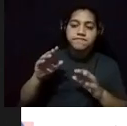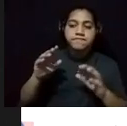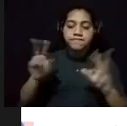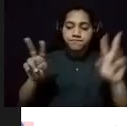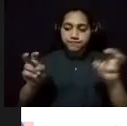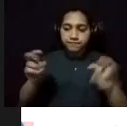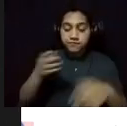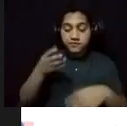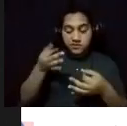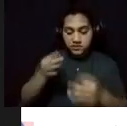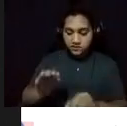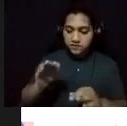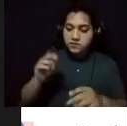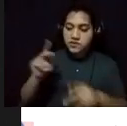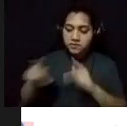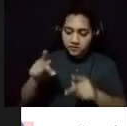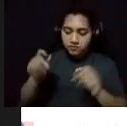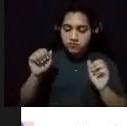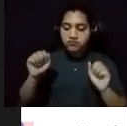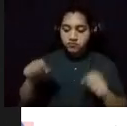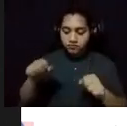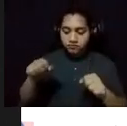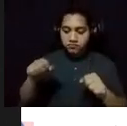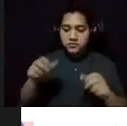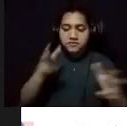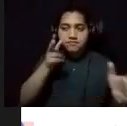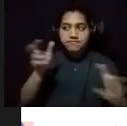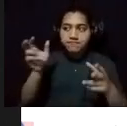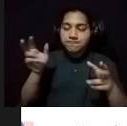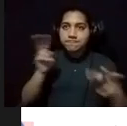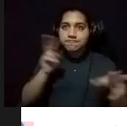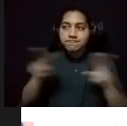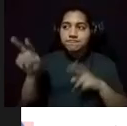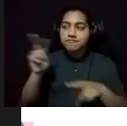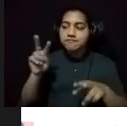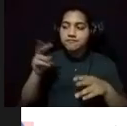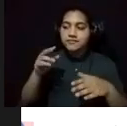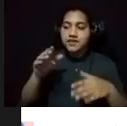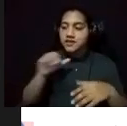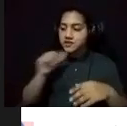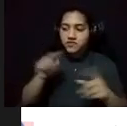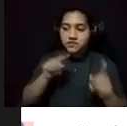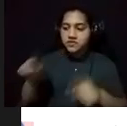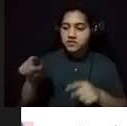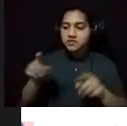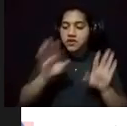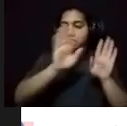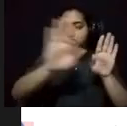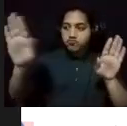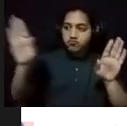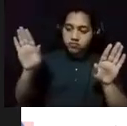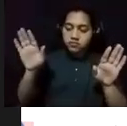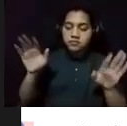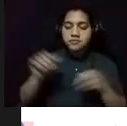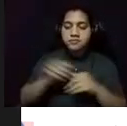podía tener la oportunidad de observar las obras sin tener que ir a una galería. Cierro la cita.